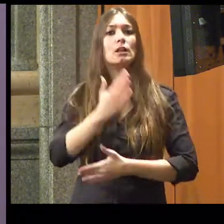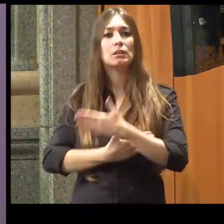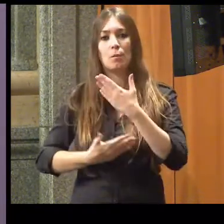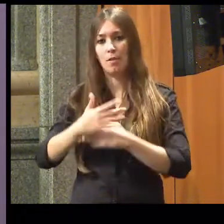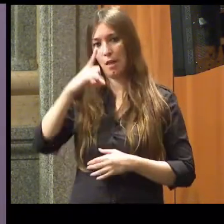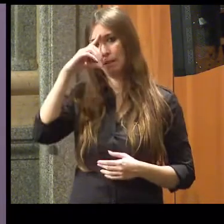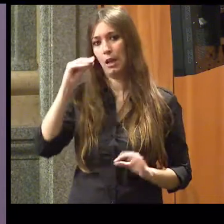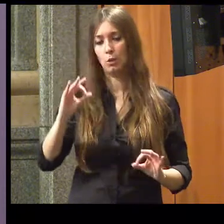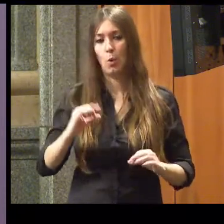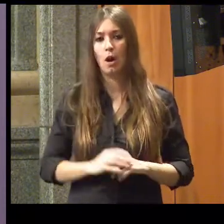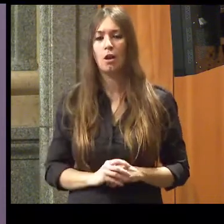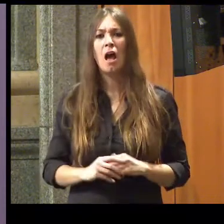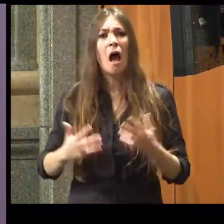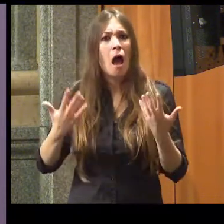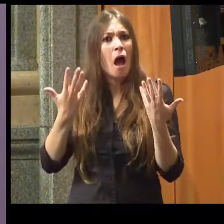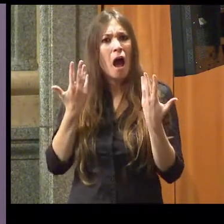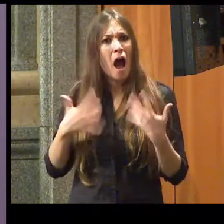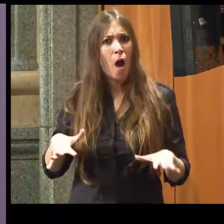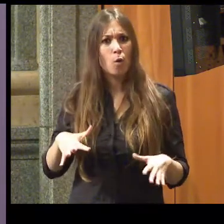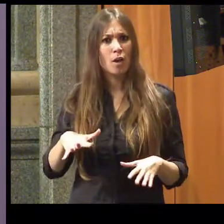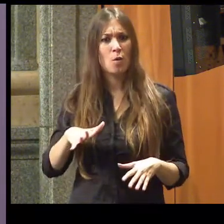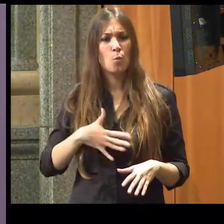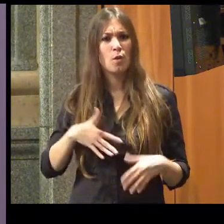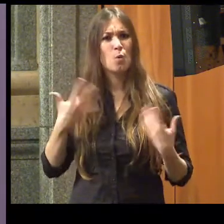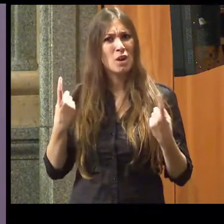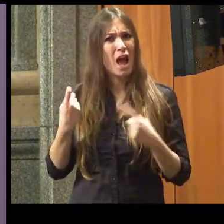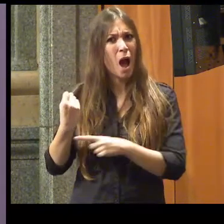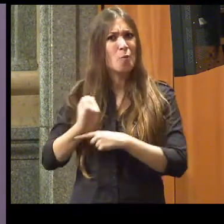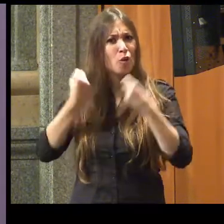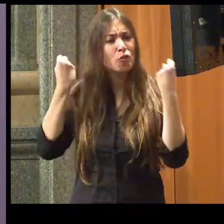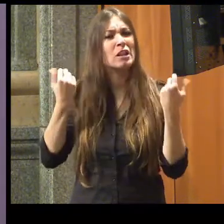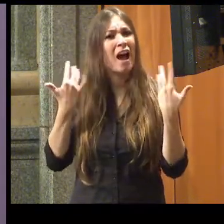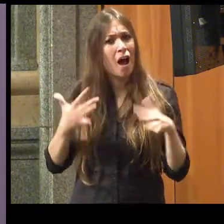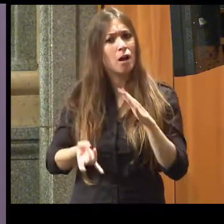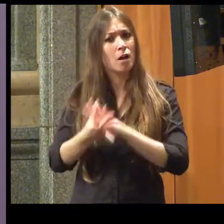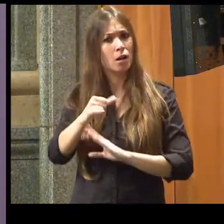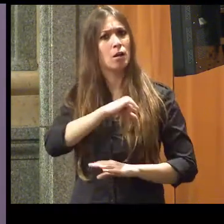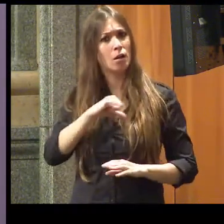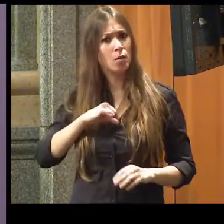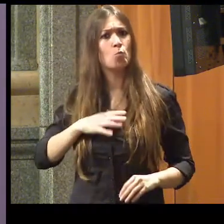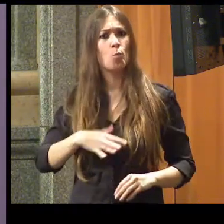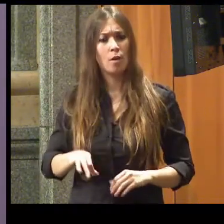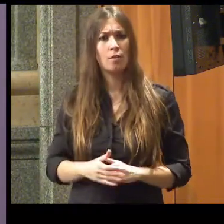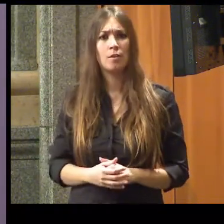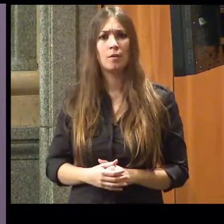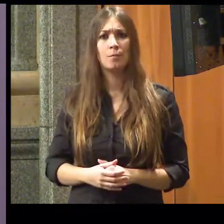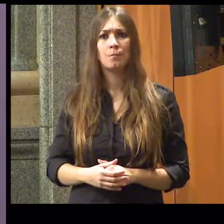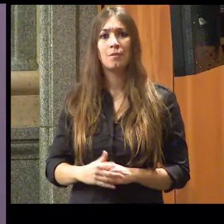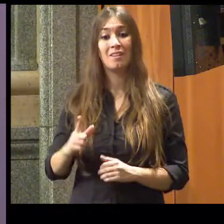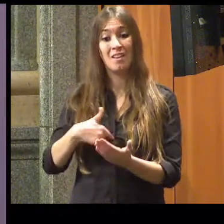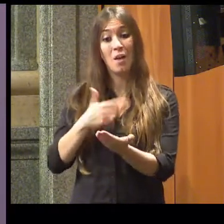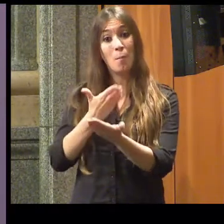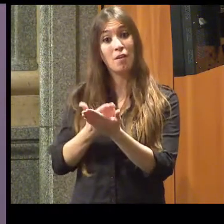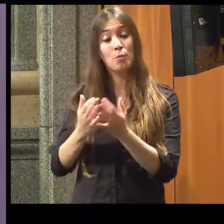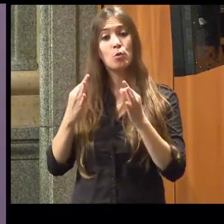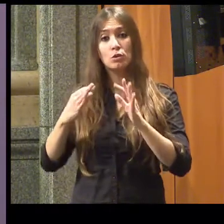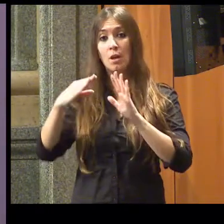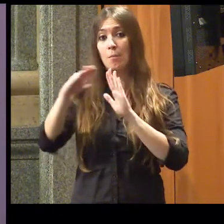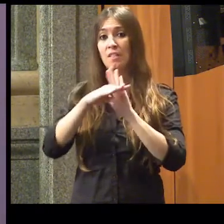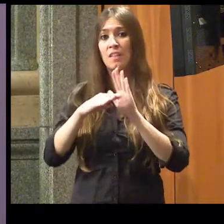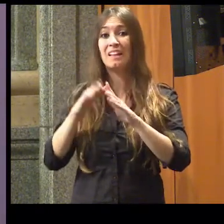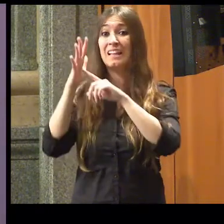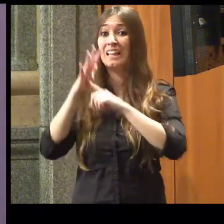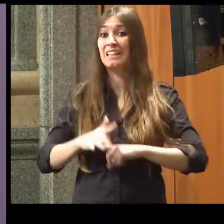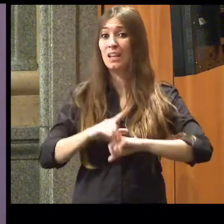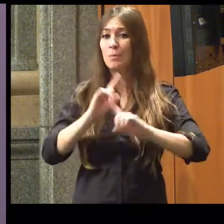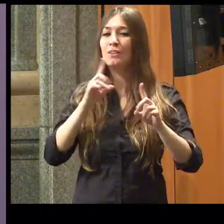intelectual, aunque tengan grandes necesidades de apoyo. Pedimos medidas de discriminación